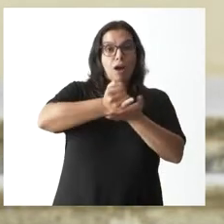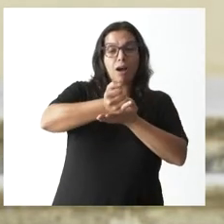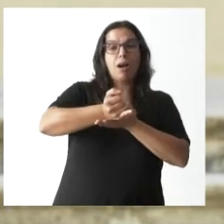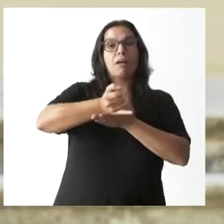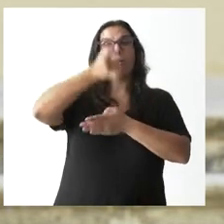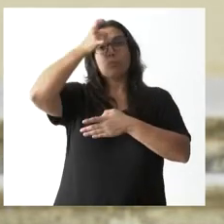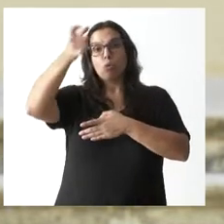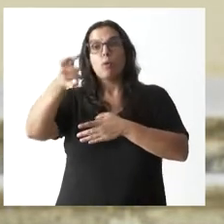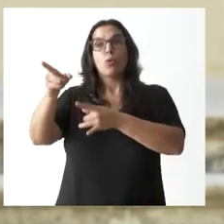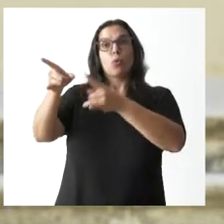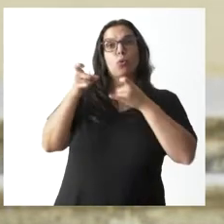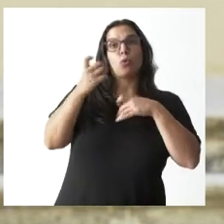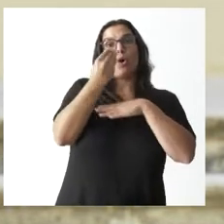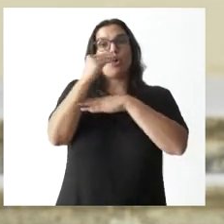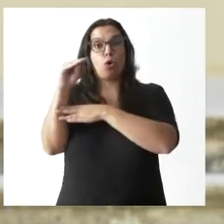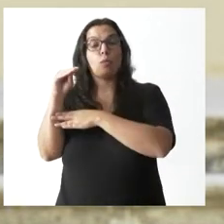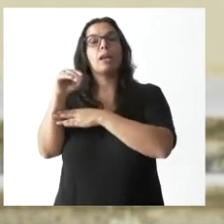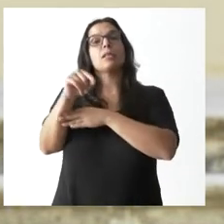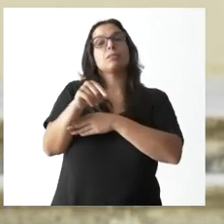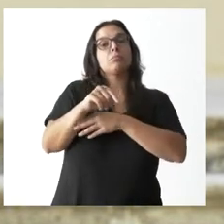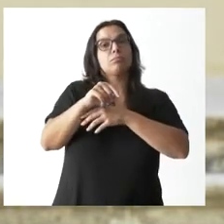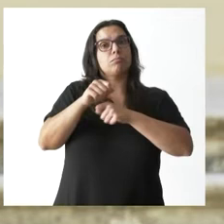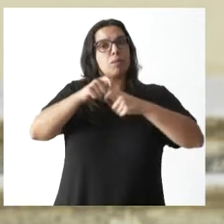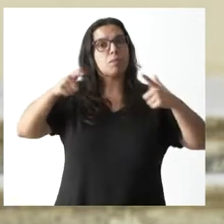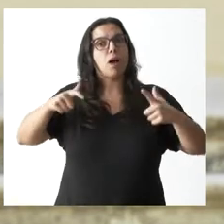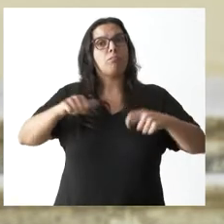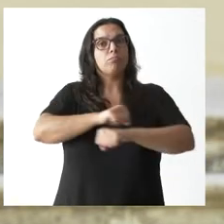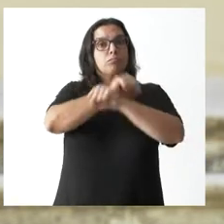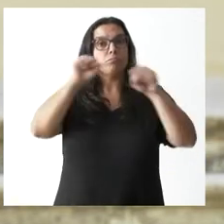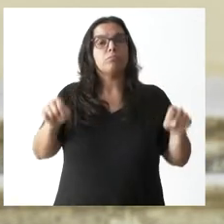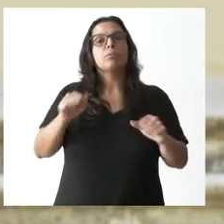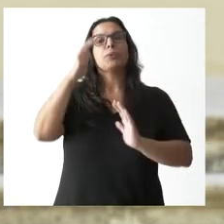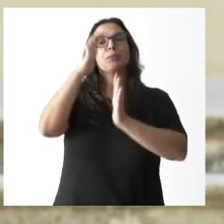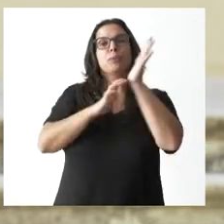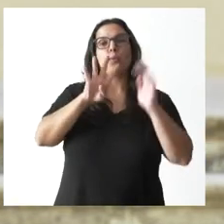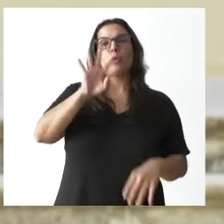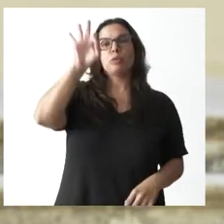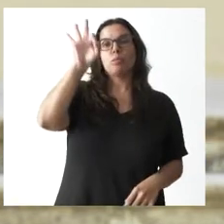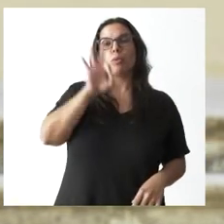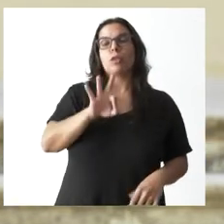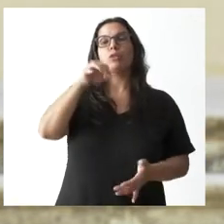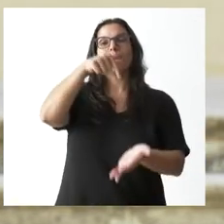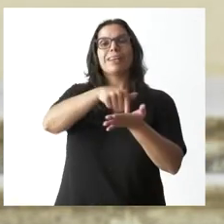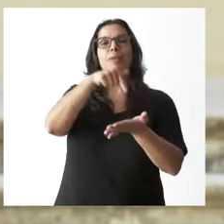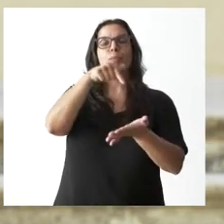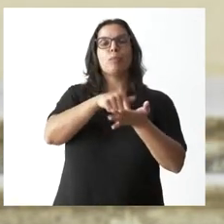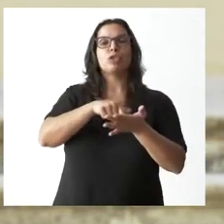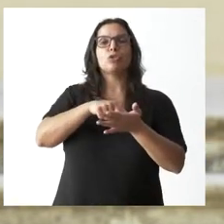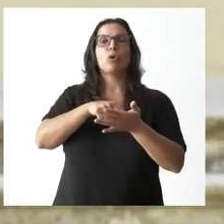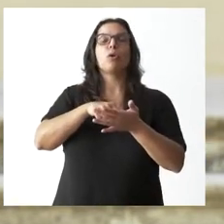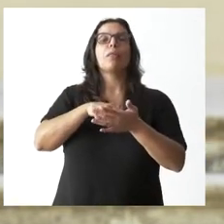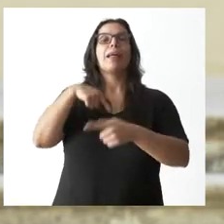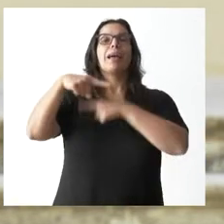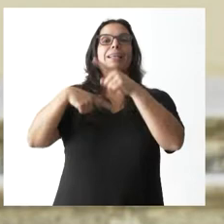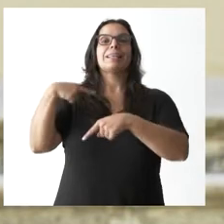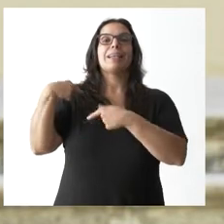incorporación de jóvenes al campo, bajamos al 4% el impuesto de transmisiones en